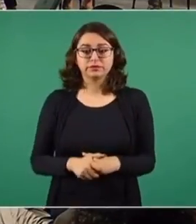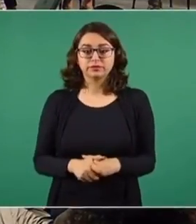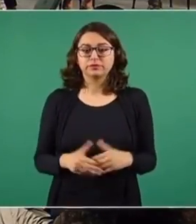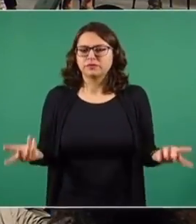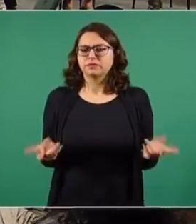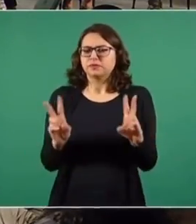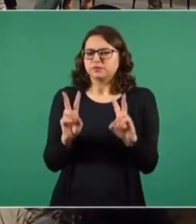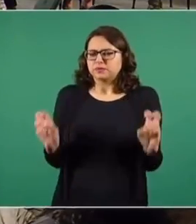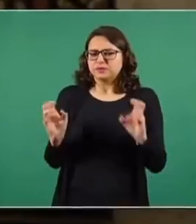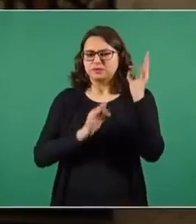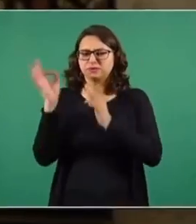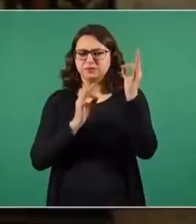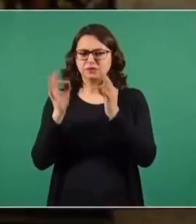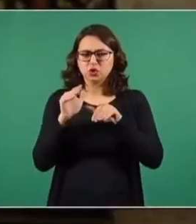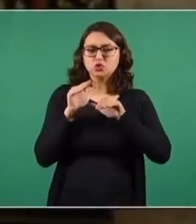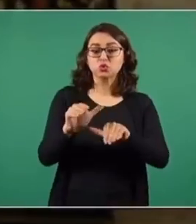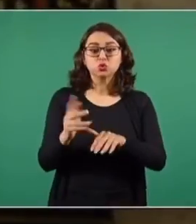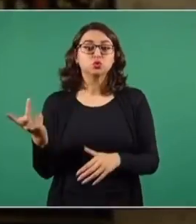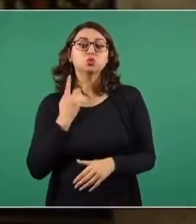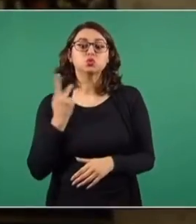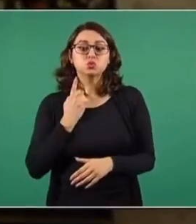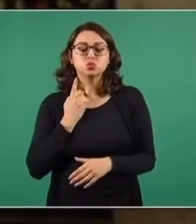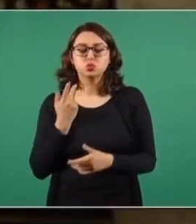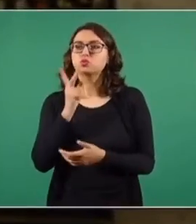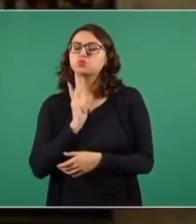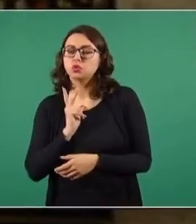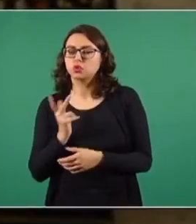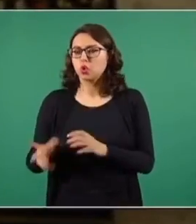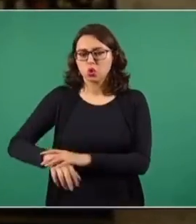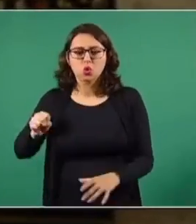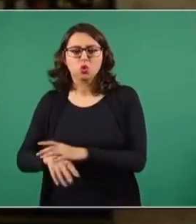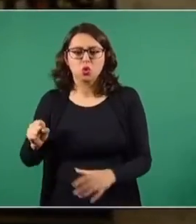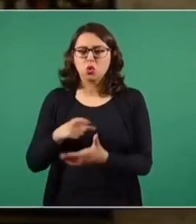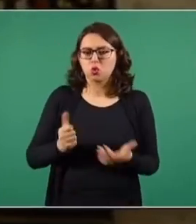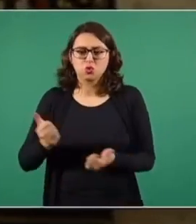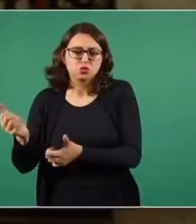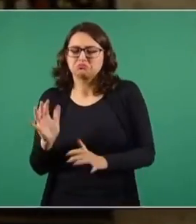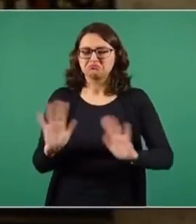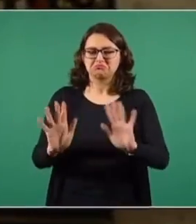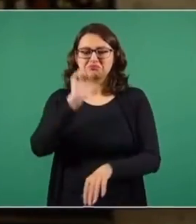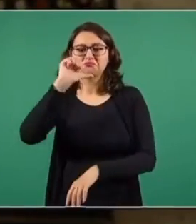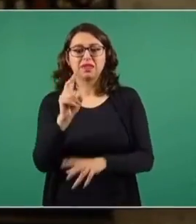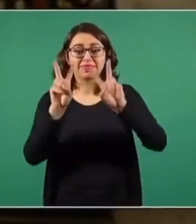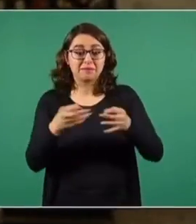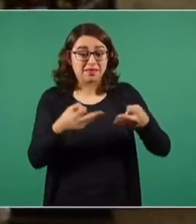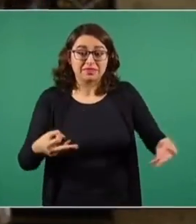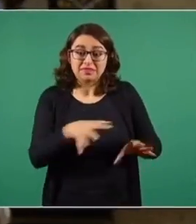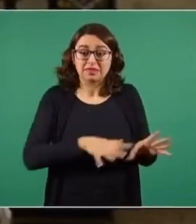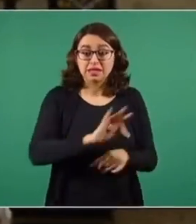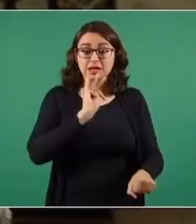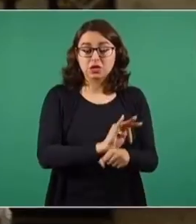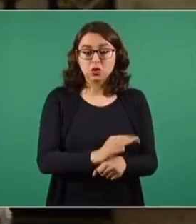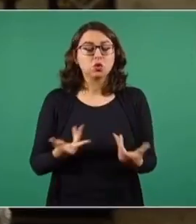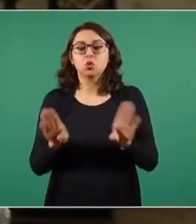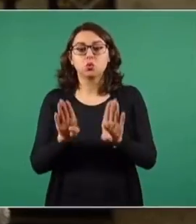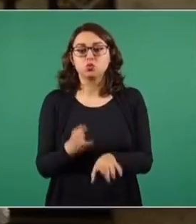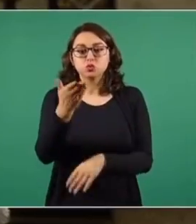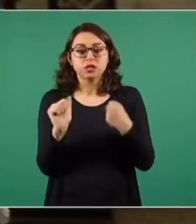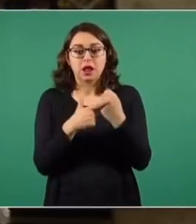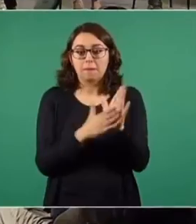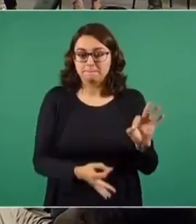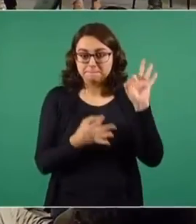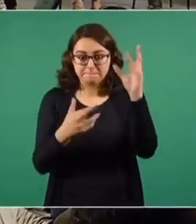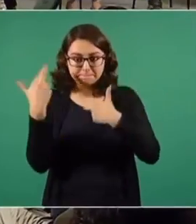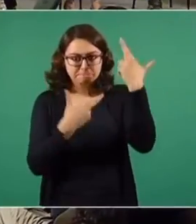esto no se trata de la política de este portal crudo, pero más de lo que Pemex comprometió a proteger este terreno. ¿Vale pena de que ustedes van a revisar por lo menos estos